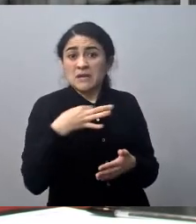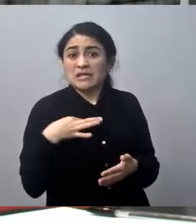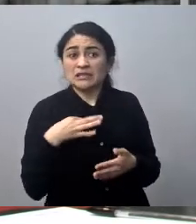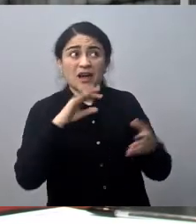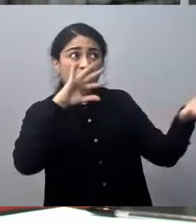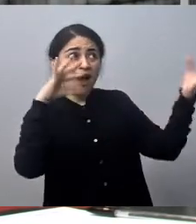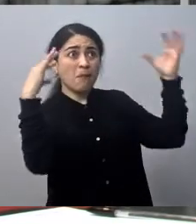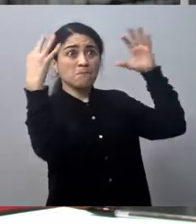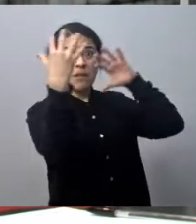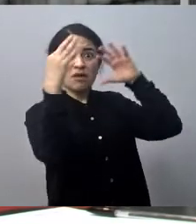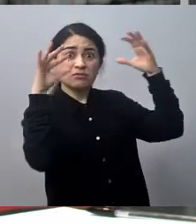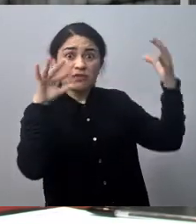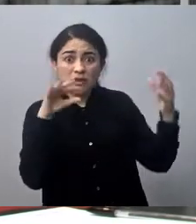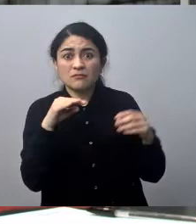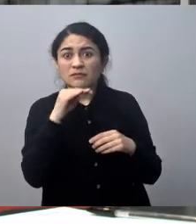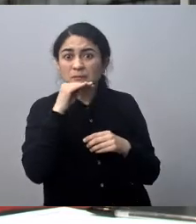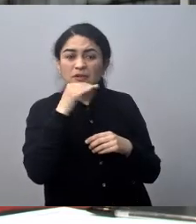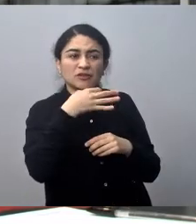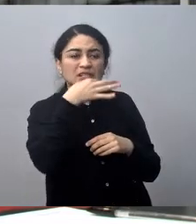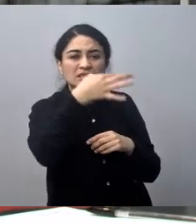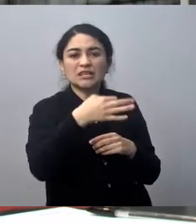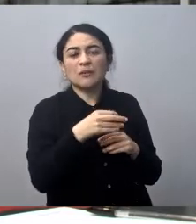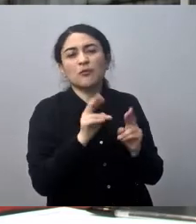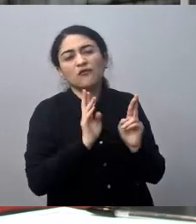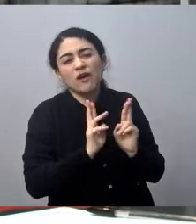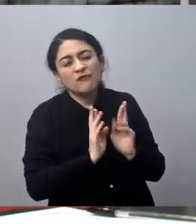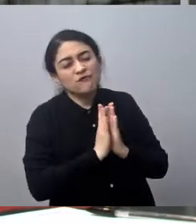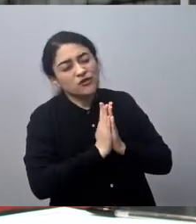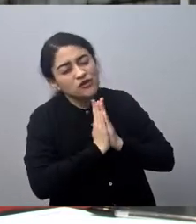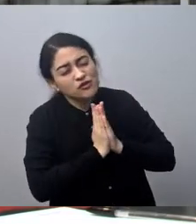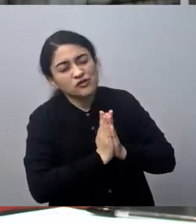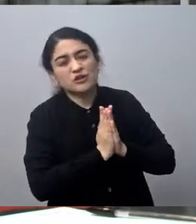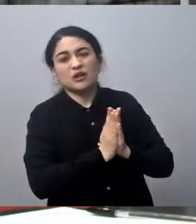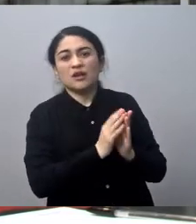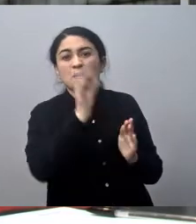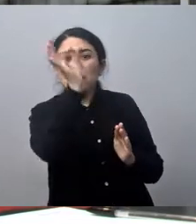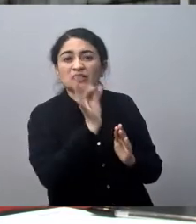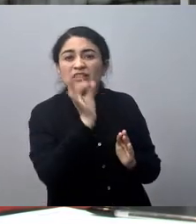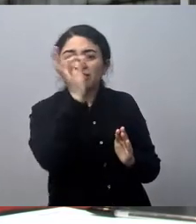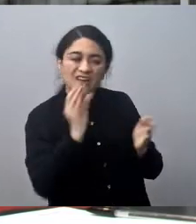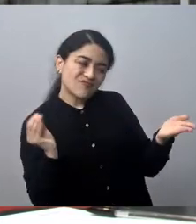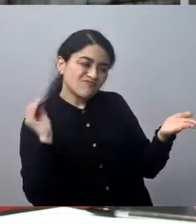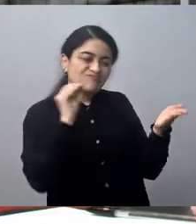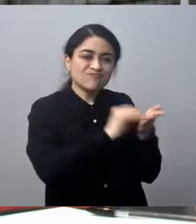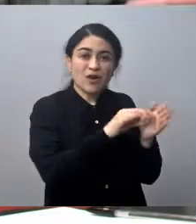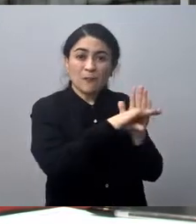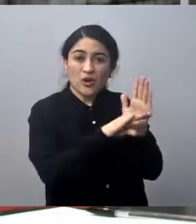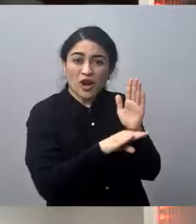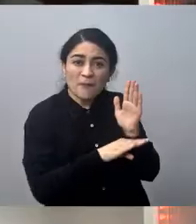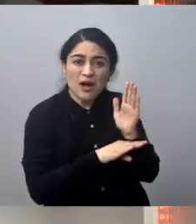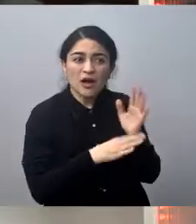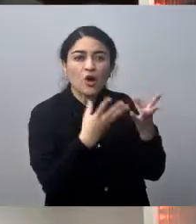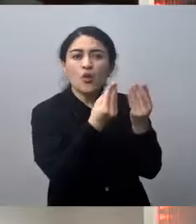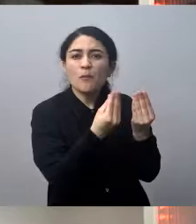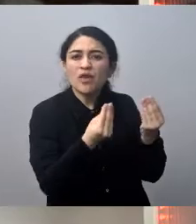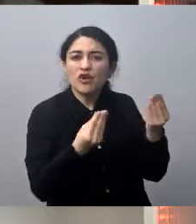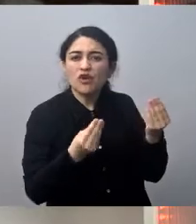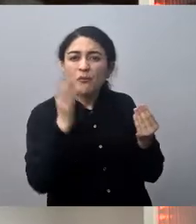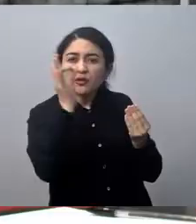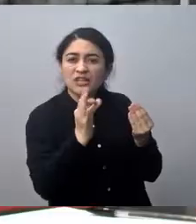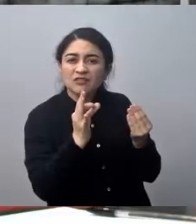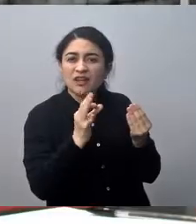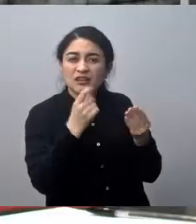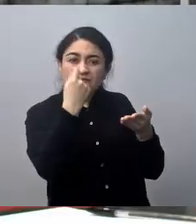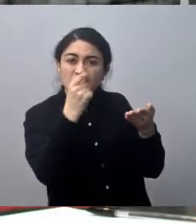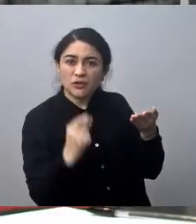Ambiente que incorpore el humedal de Concon en el plan que están haciendo a nivel nacional claro a nivel nacional